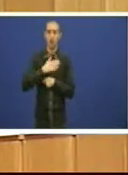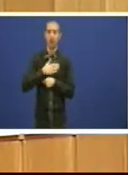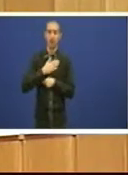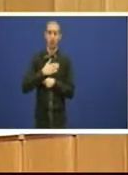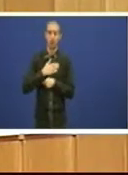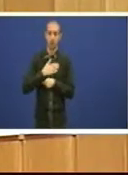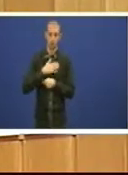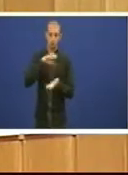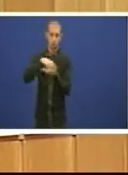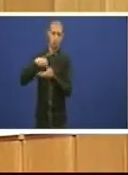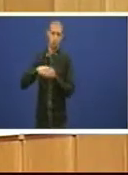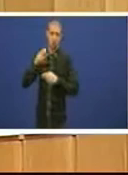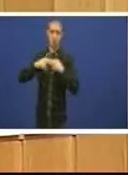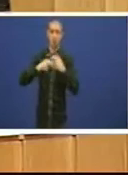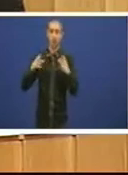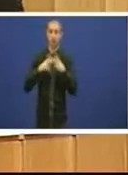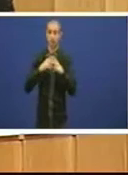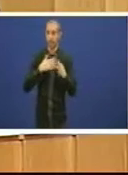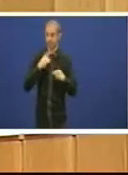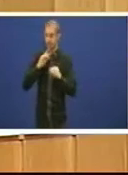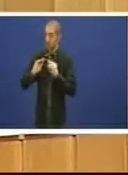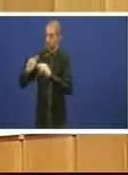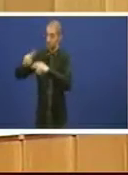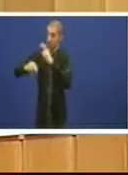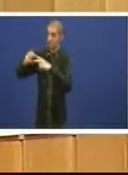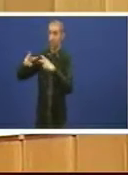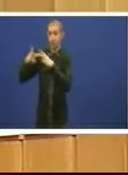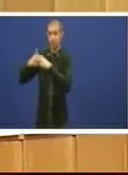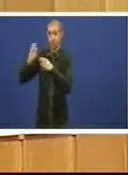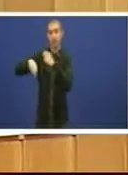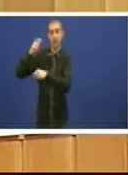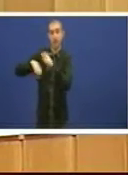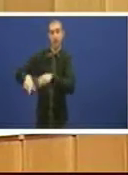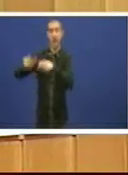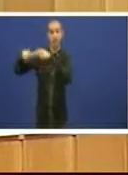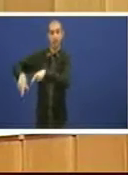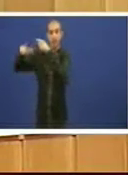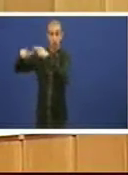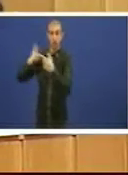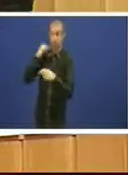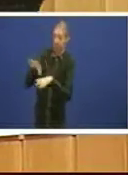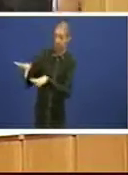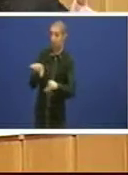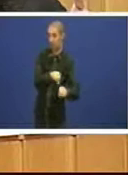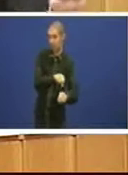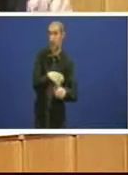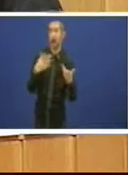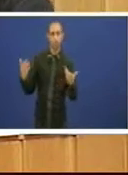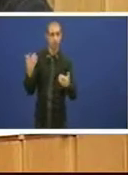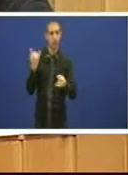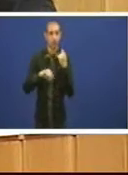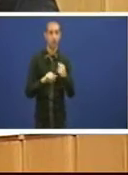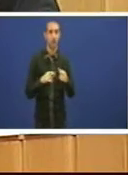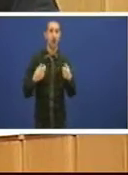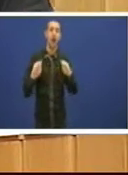social que a obra social vendose dos edificios que o banco xos compre e que co produto desa venda a Caixa adquira máis